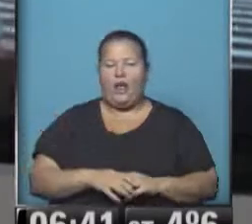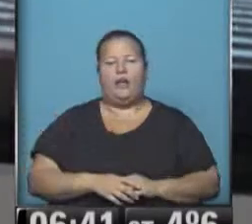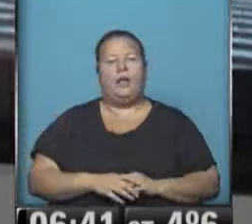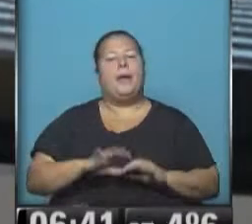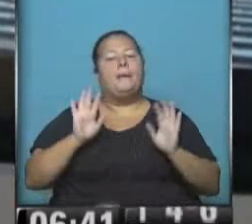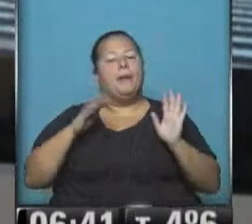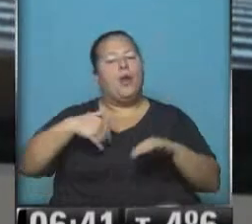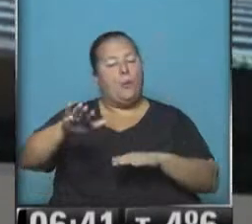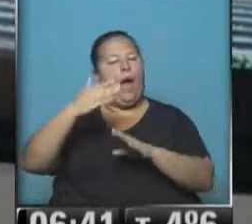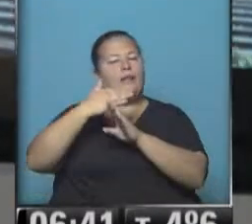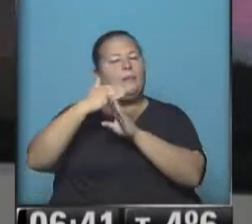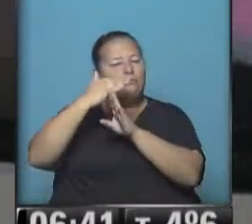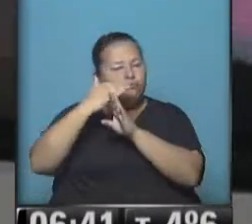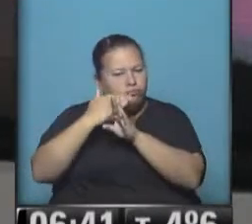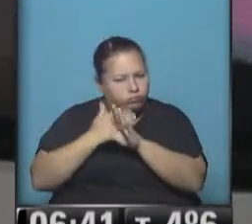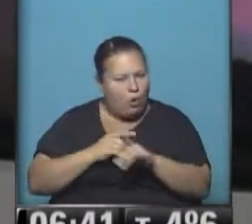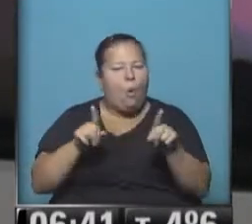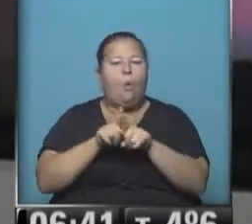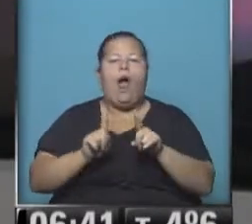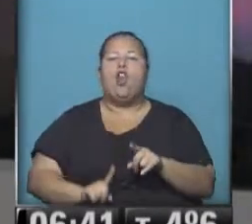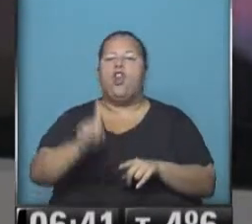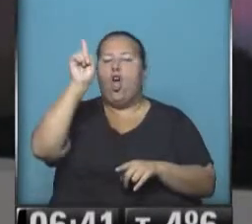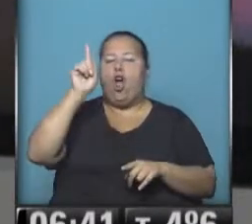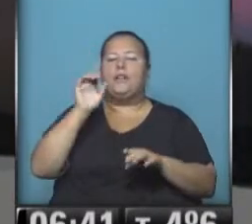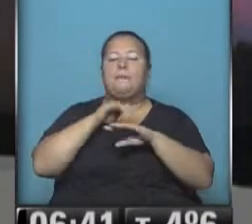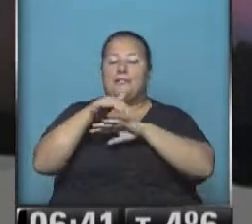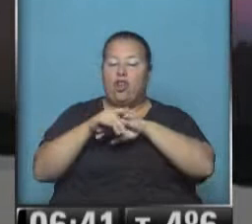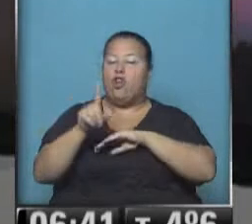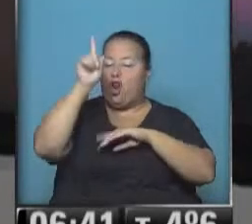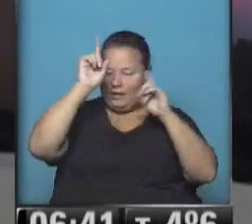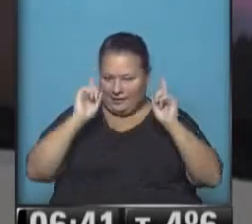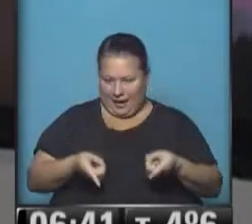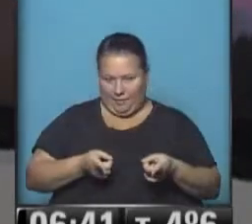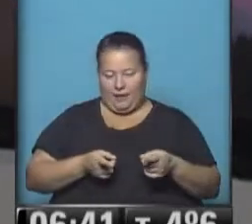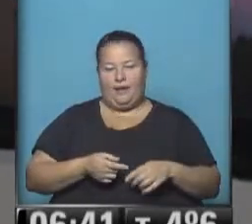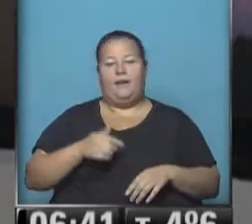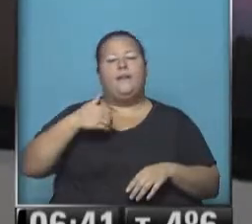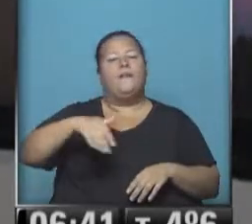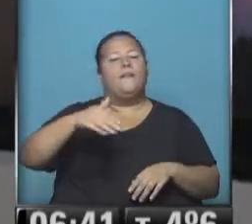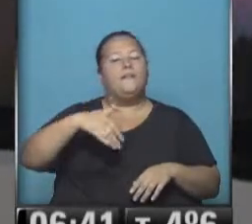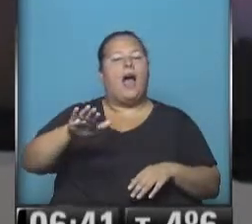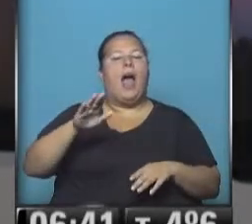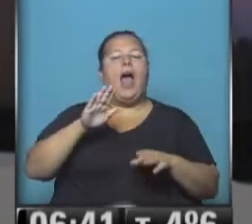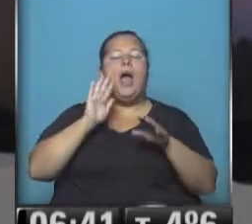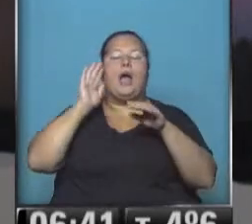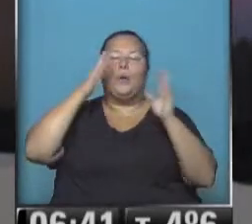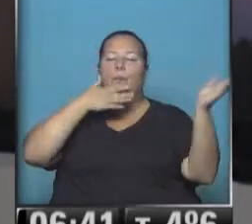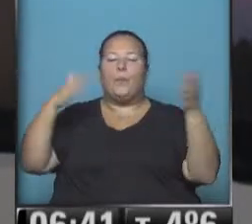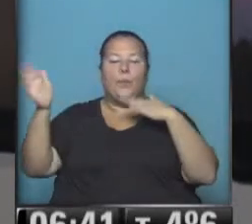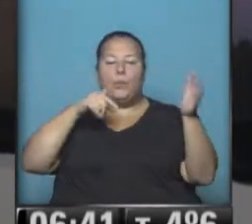Pero va a ir descendiendo, igual que en el norte de Misiones. Está llegando el viento sur,